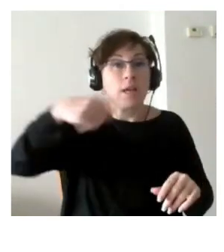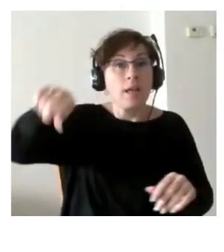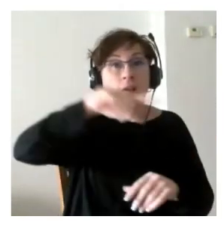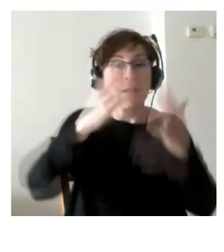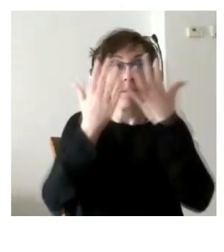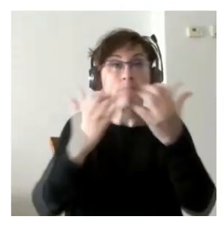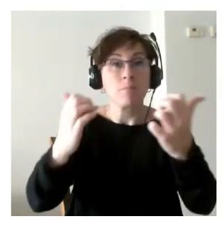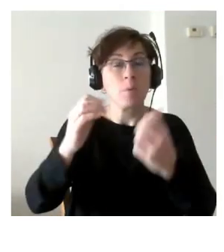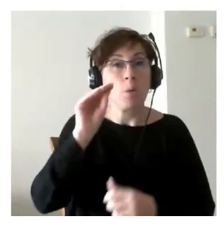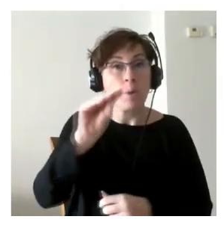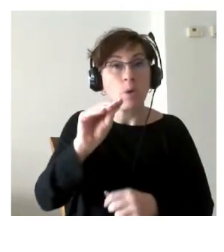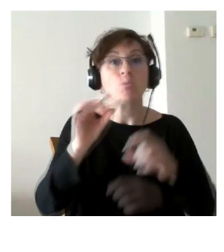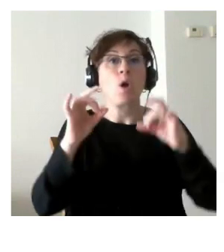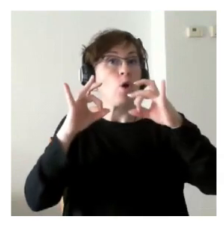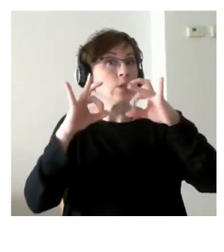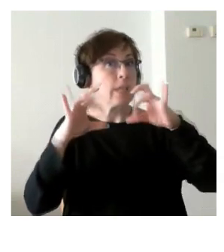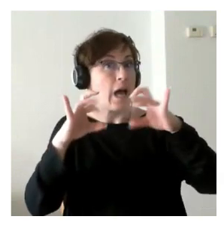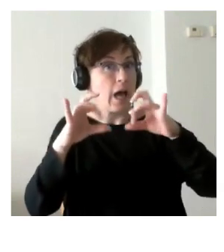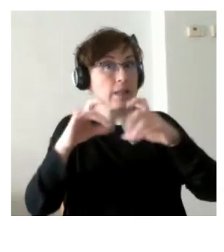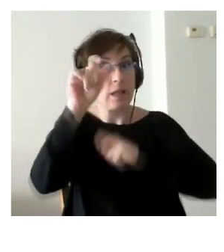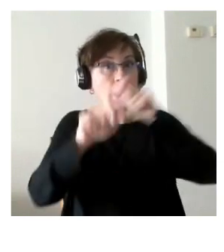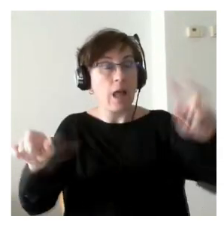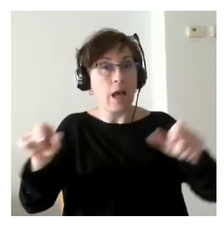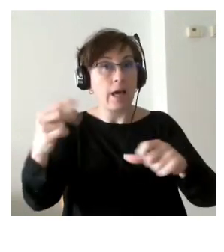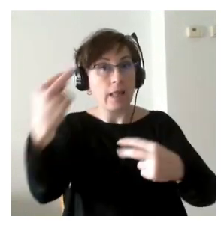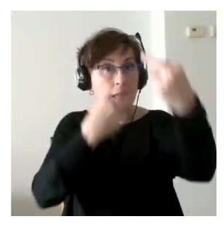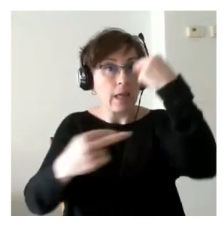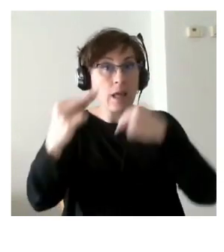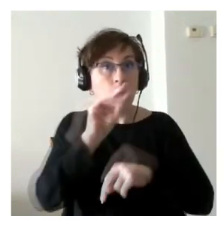la sala o si en el chat de la gente que nos está siguiendo online